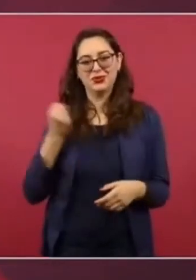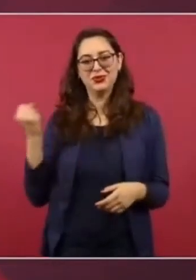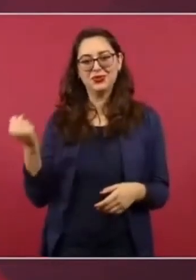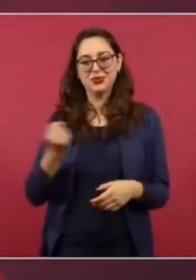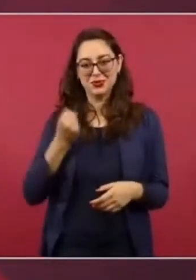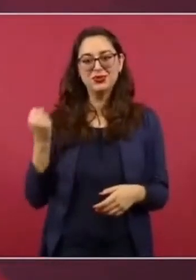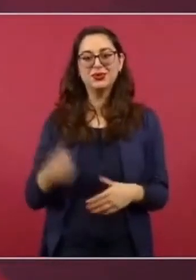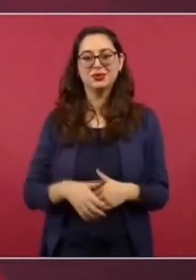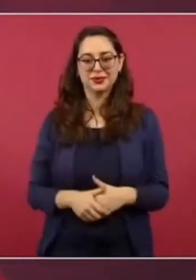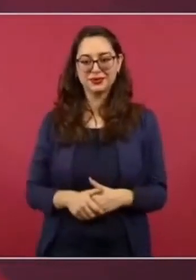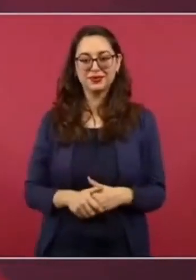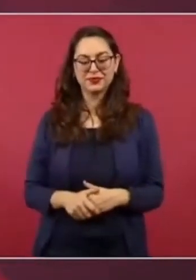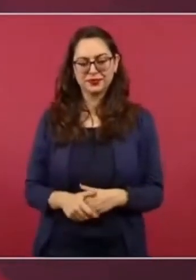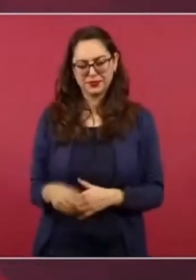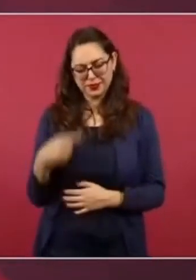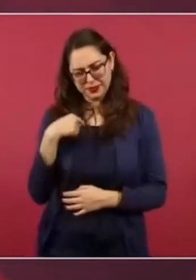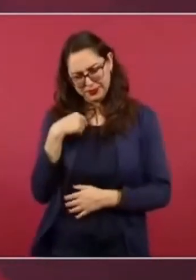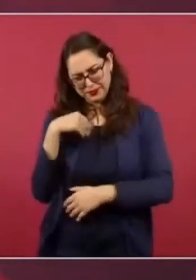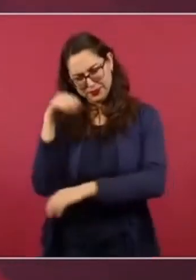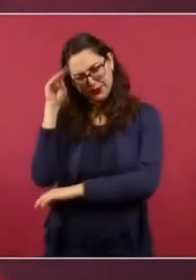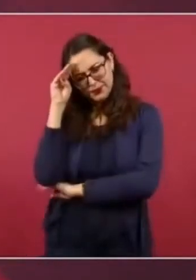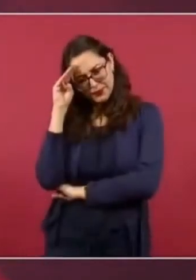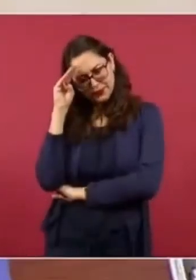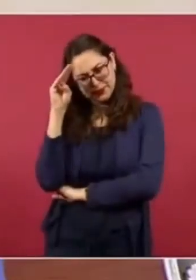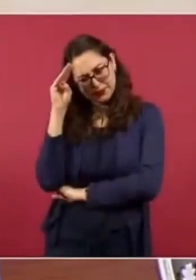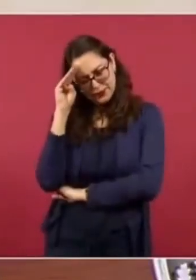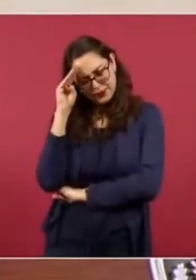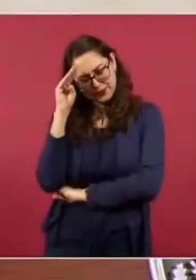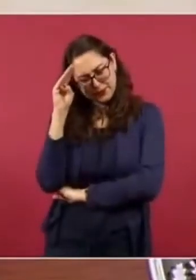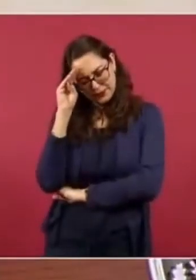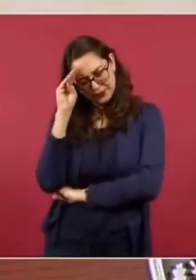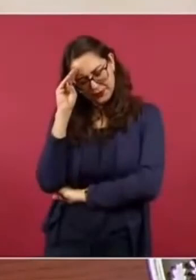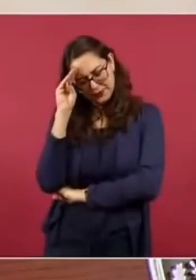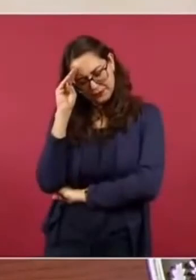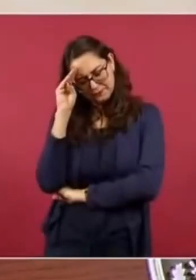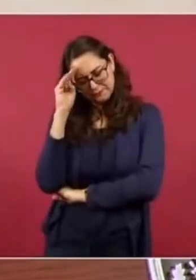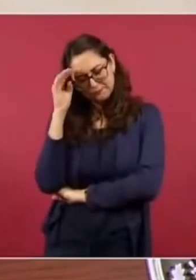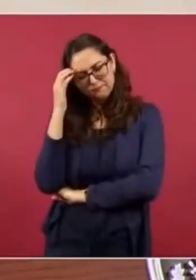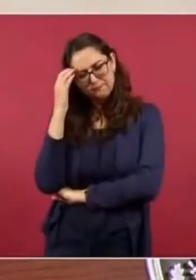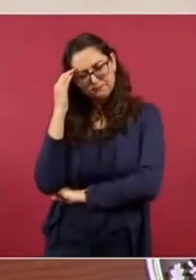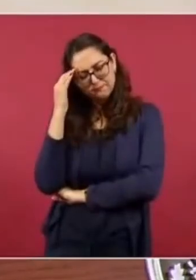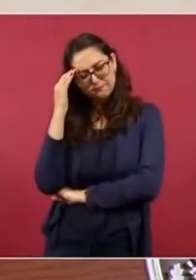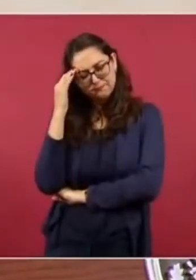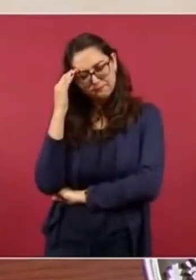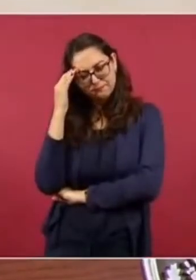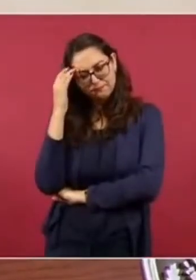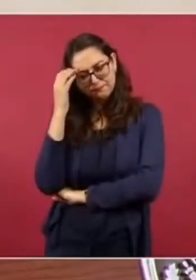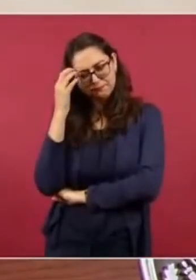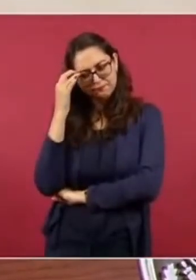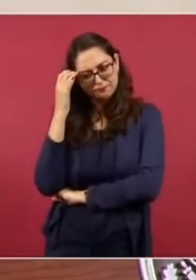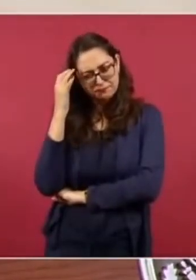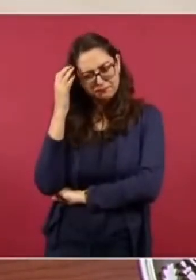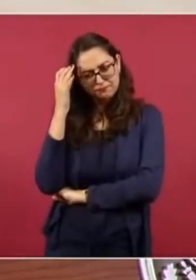en México no impactó el fascismo